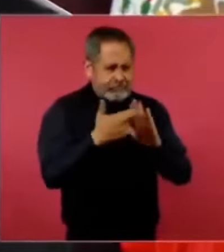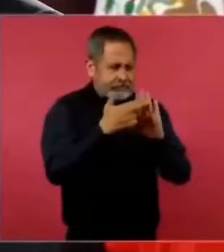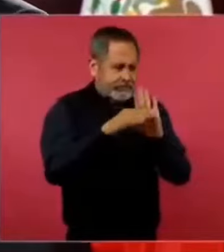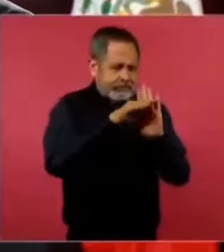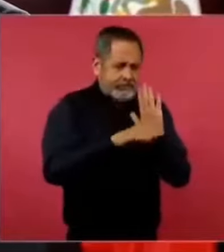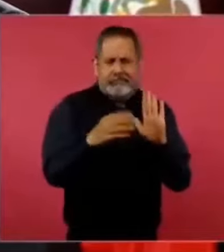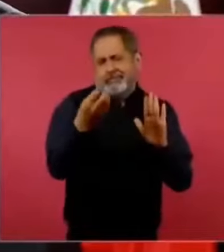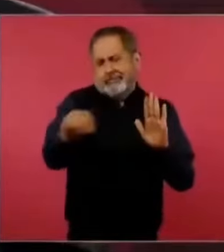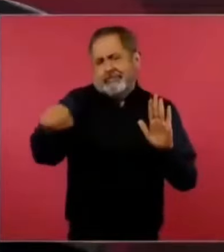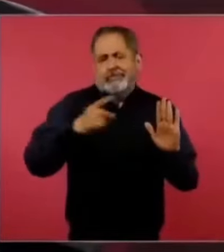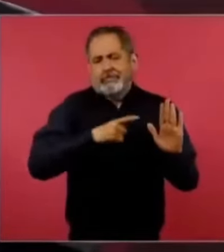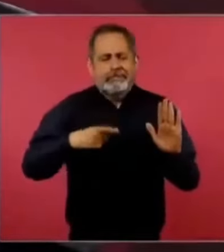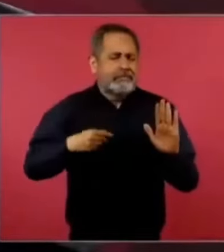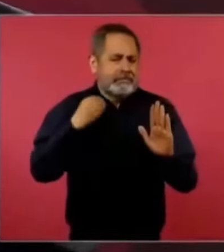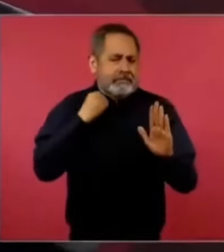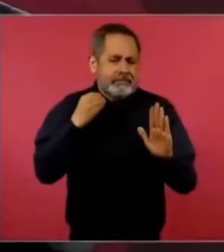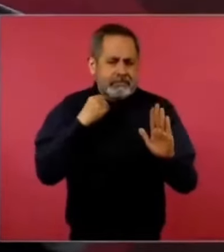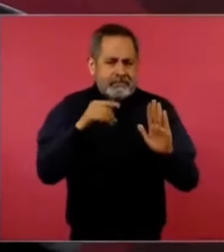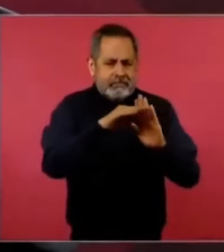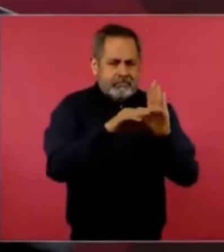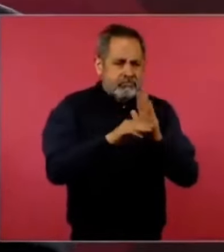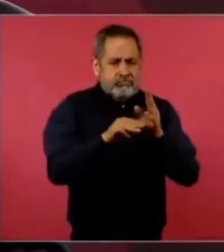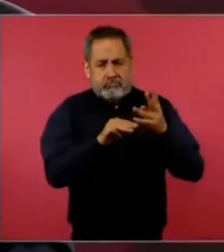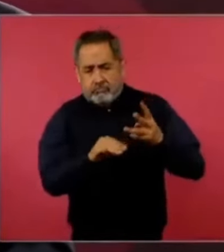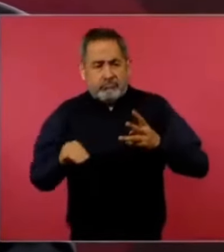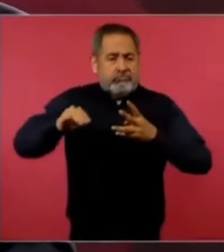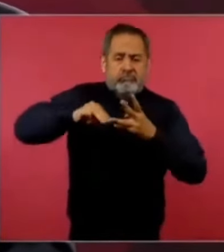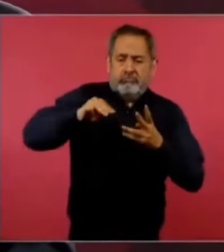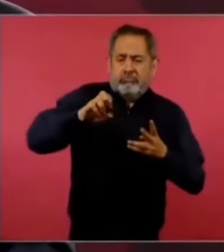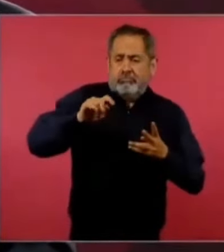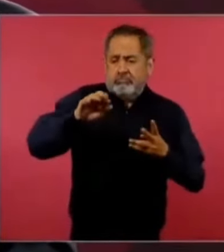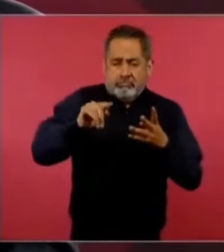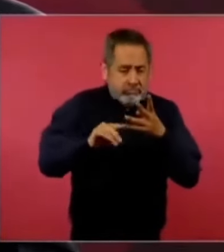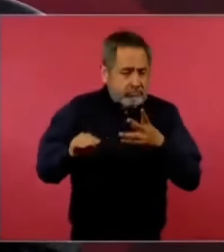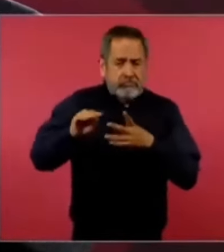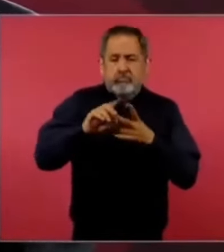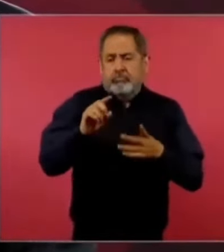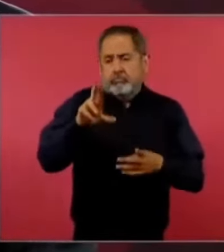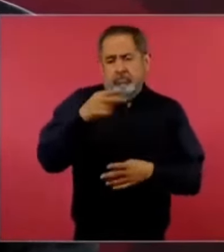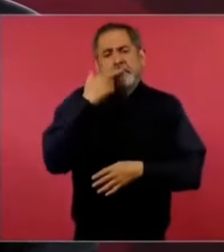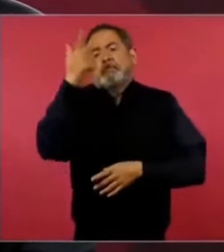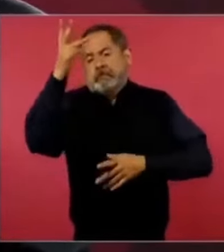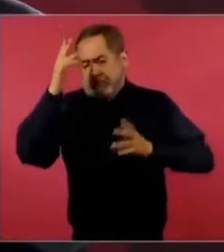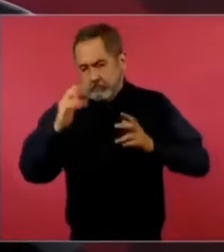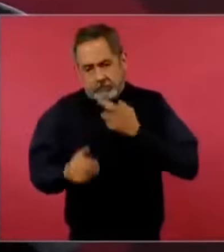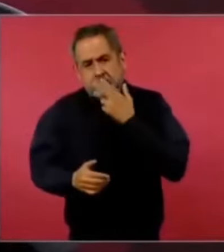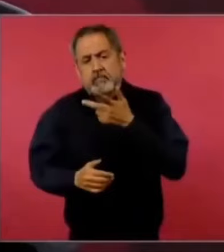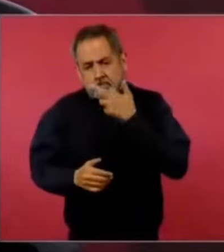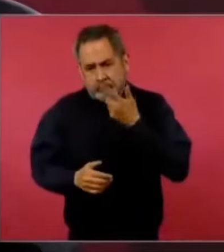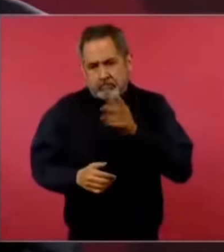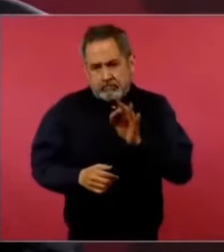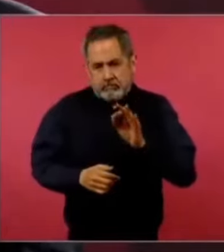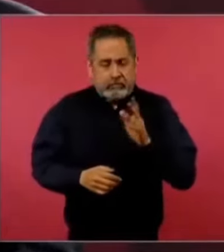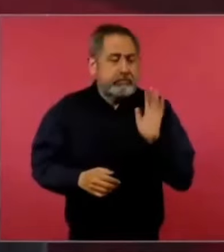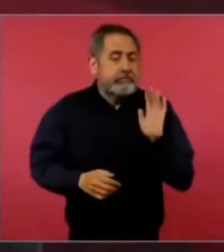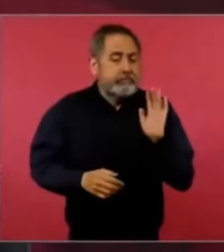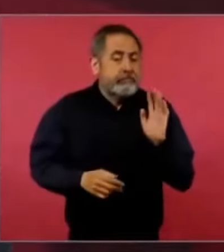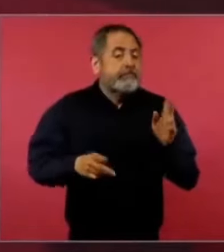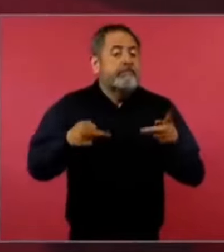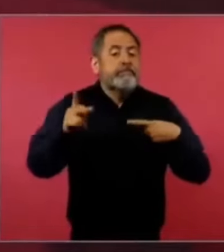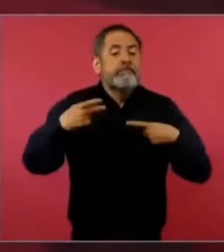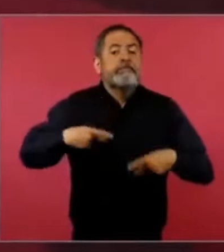abogados y si tienen maestría mejor o doctorado. Sí, nada más que el pueblo